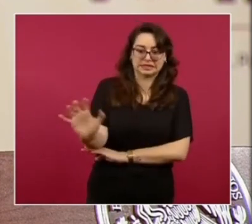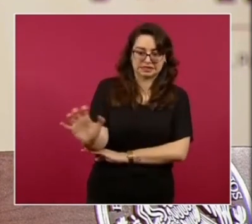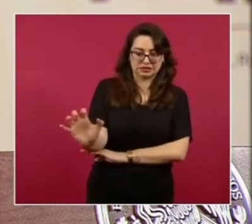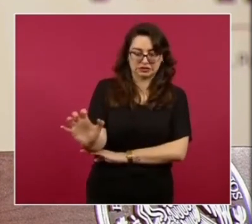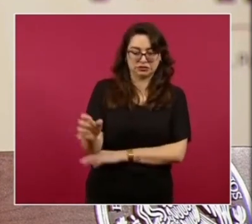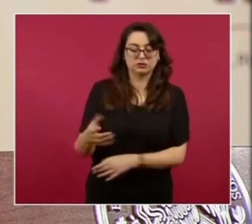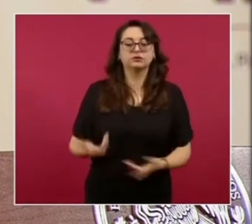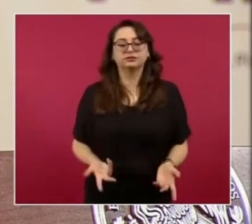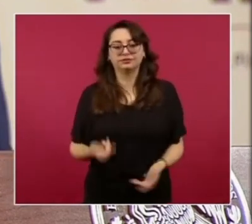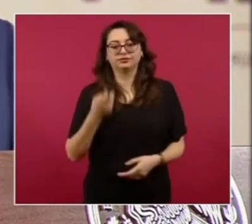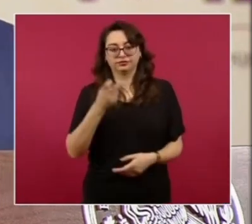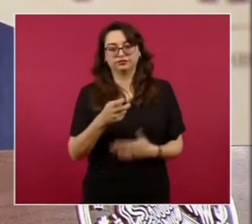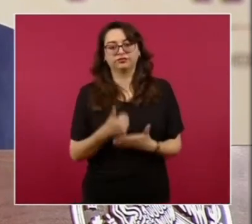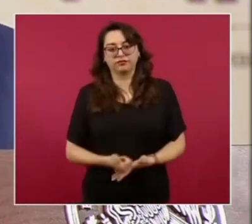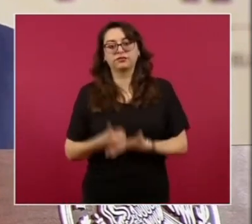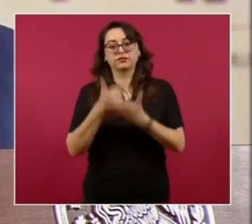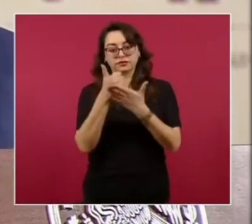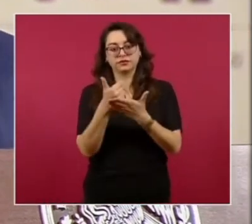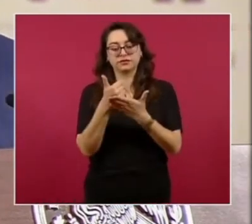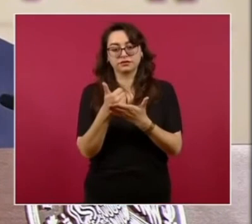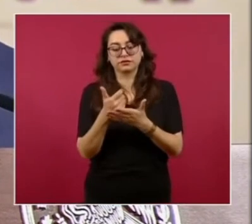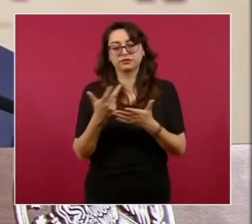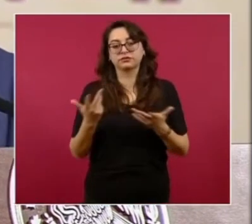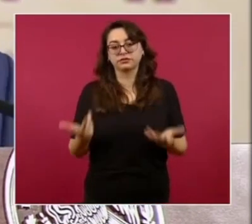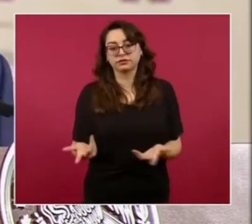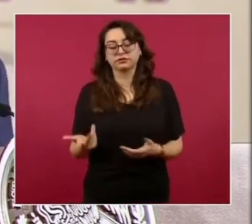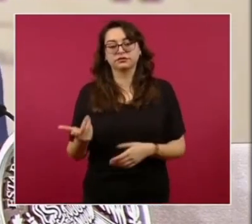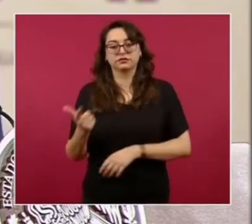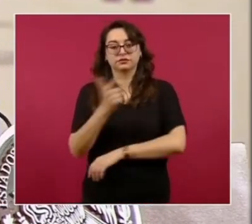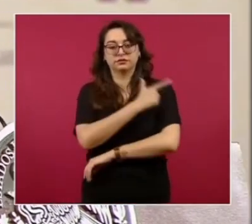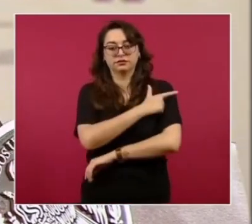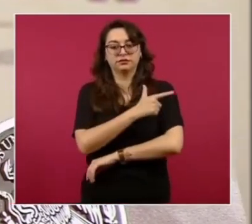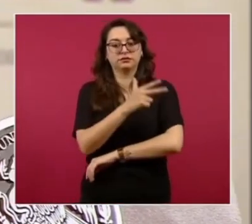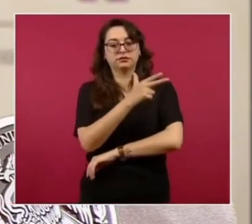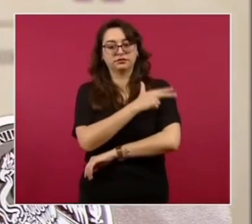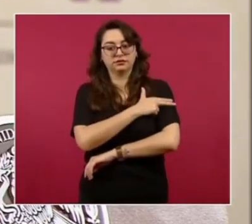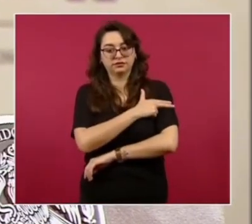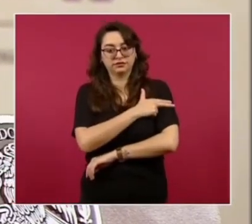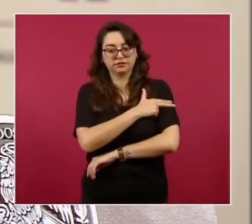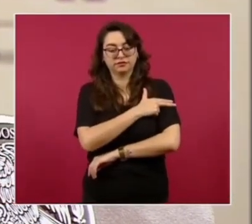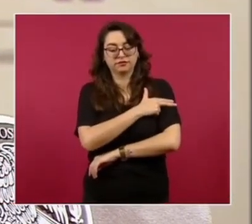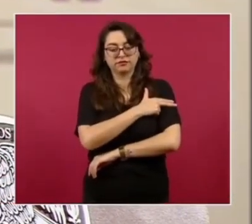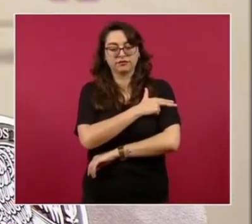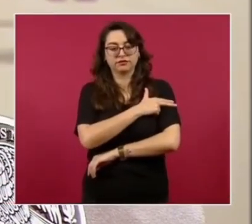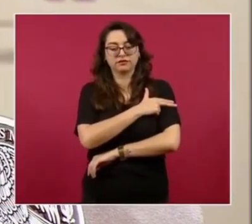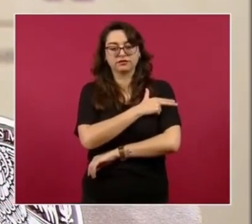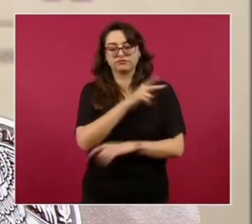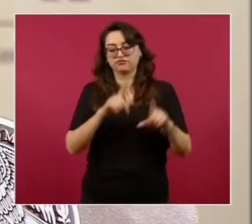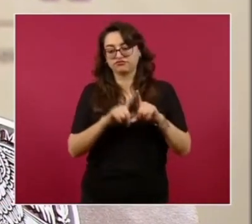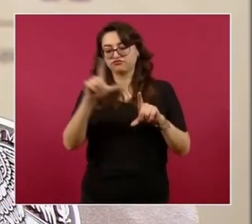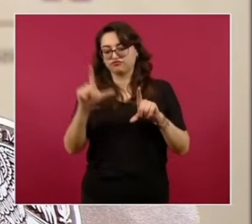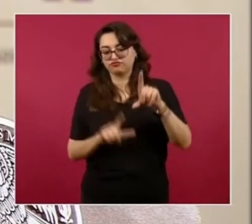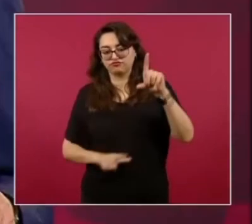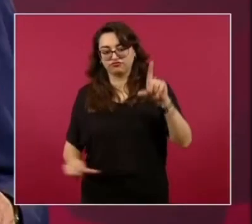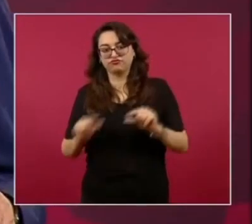seguir ayudando Porque ya La presencia de la Guardia Nacional En el país Nos ha